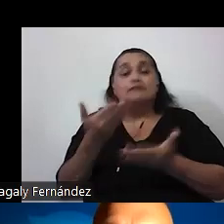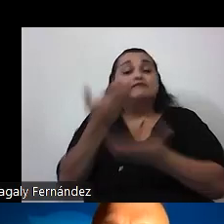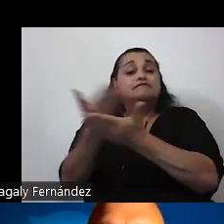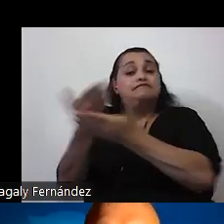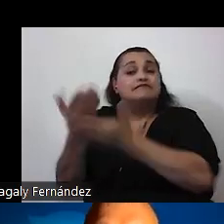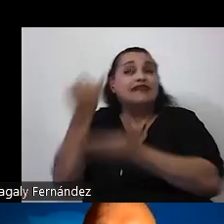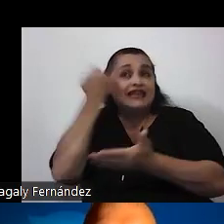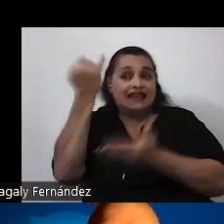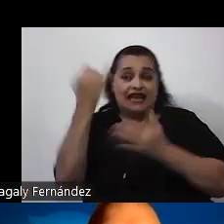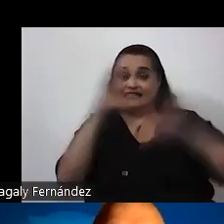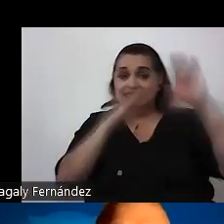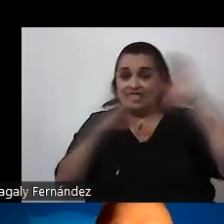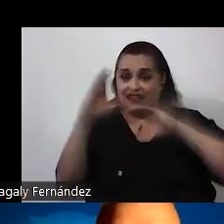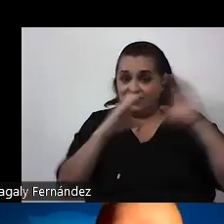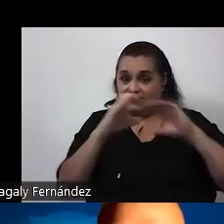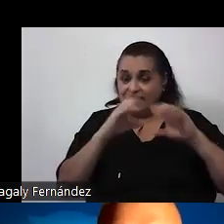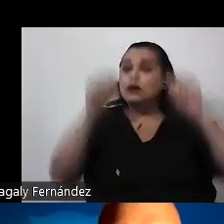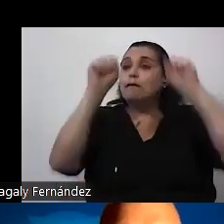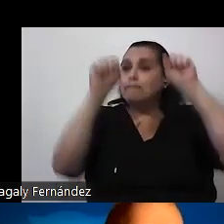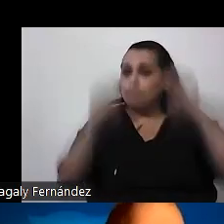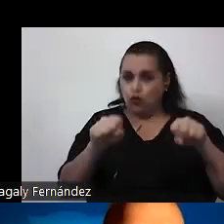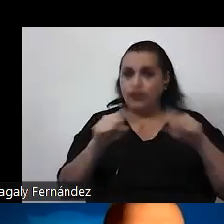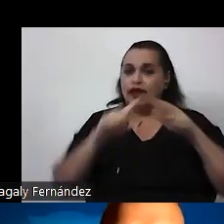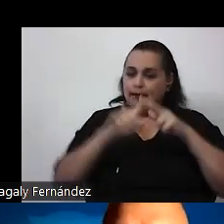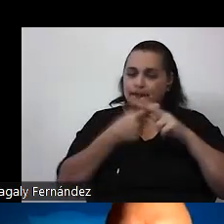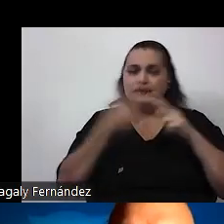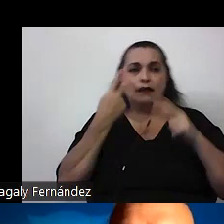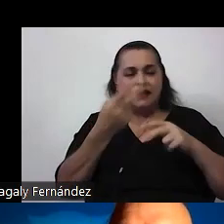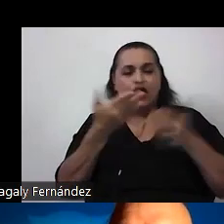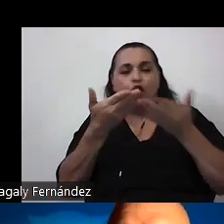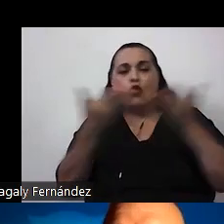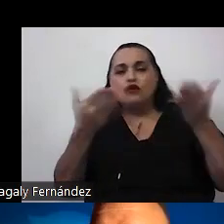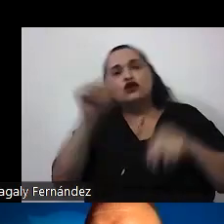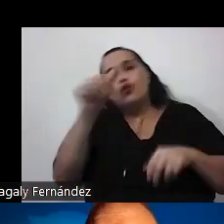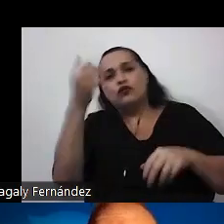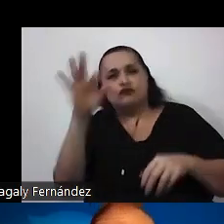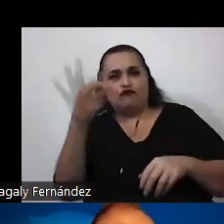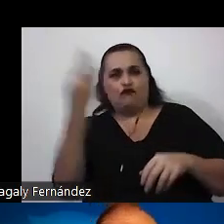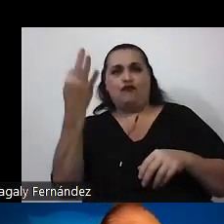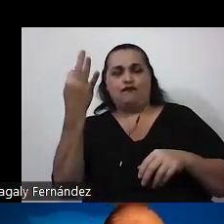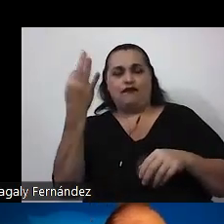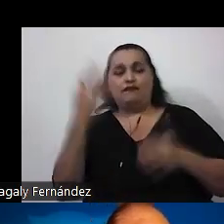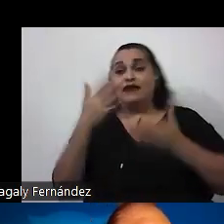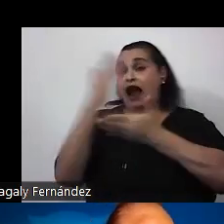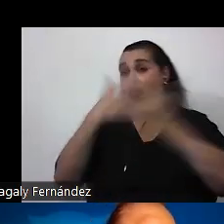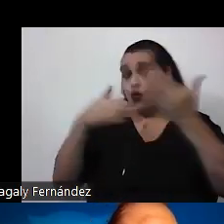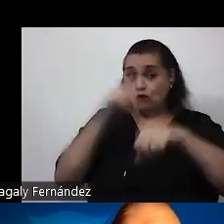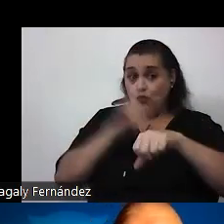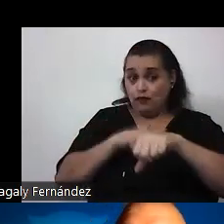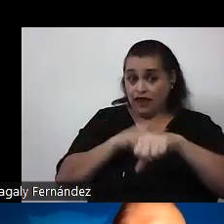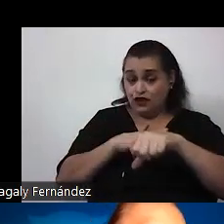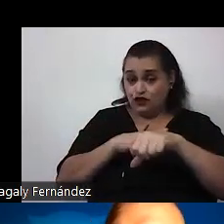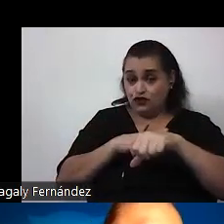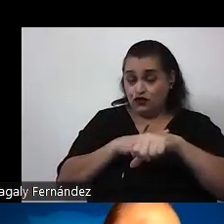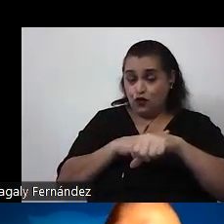para poder empezar a ver las cosas de otro modo en algún momento nos dedicaremos a